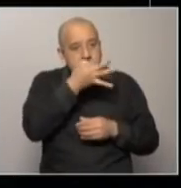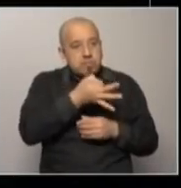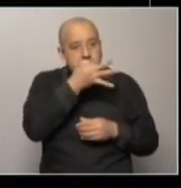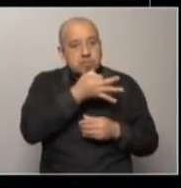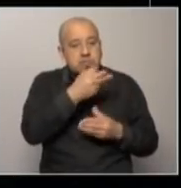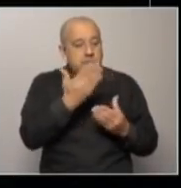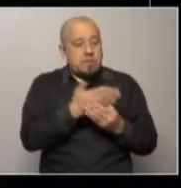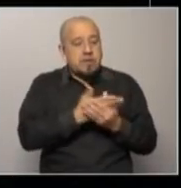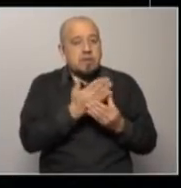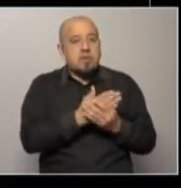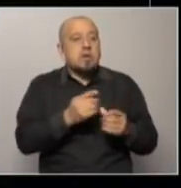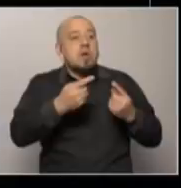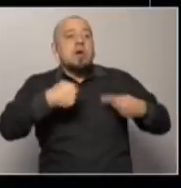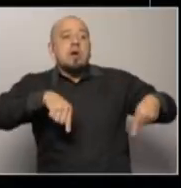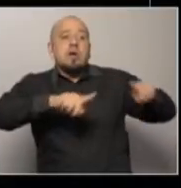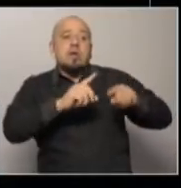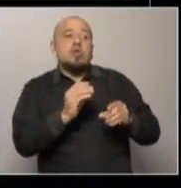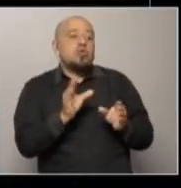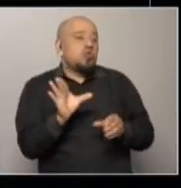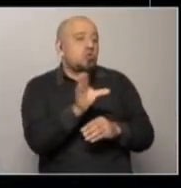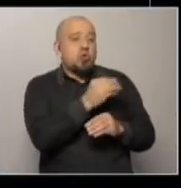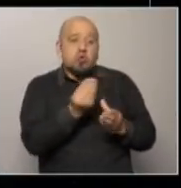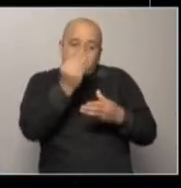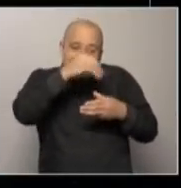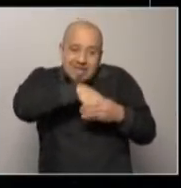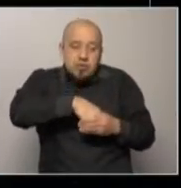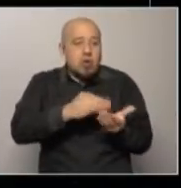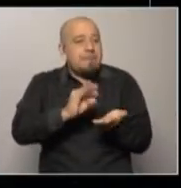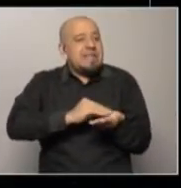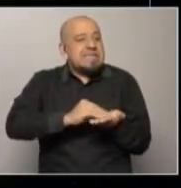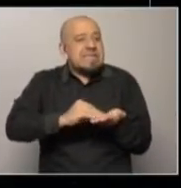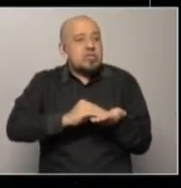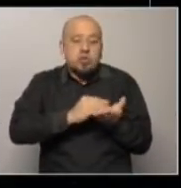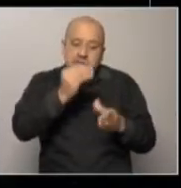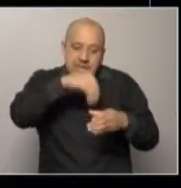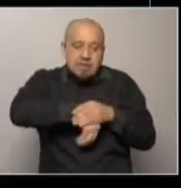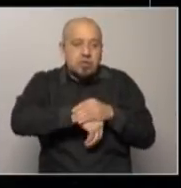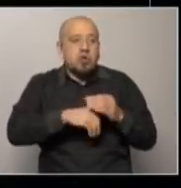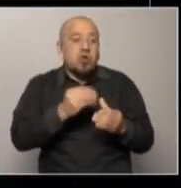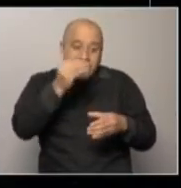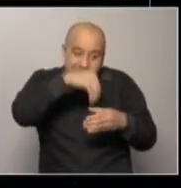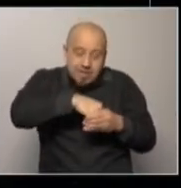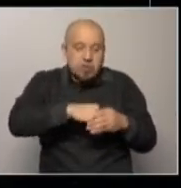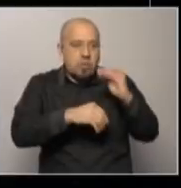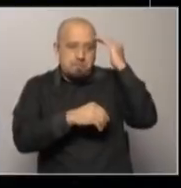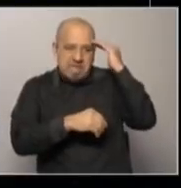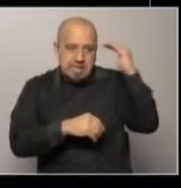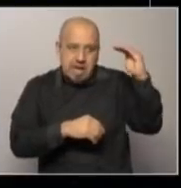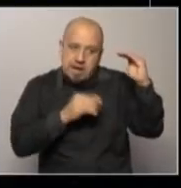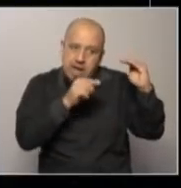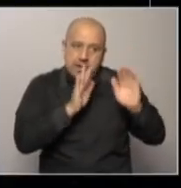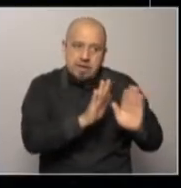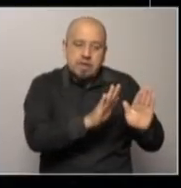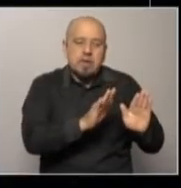Ministerio. Ahí pasa por ciertos abogados. También está el comandante en jefe del Ejército, que también